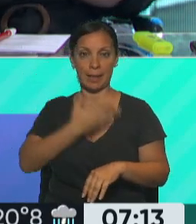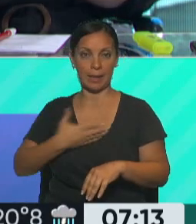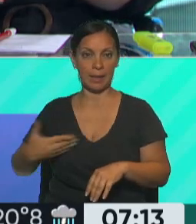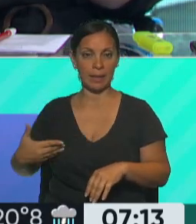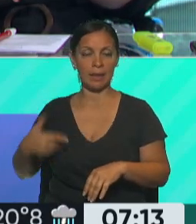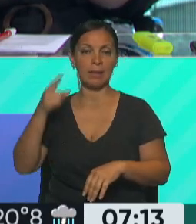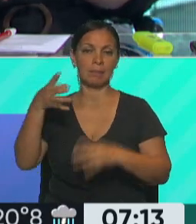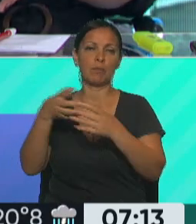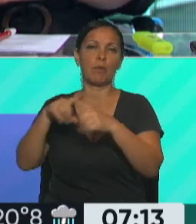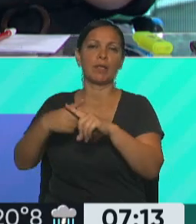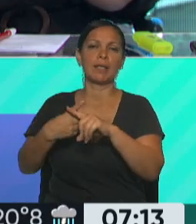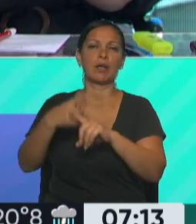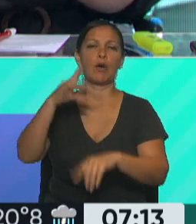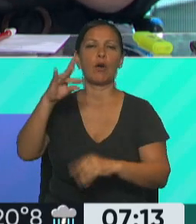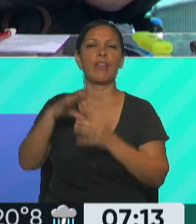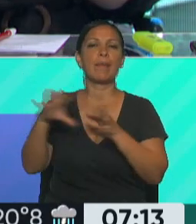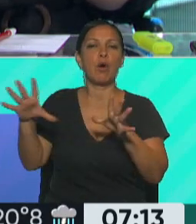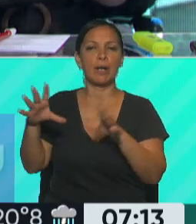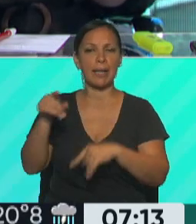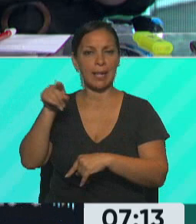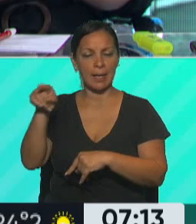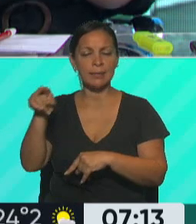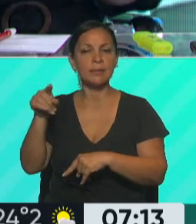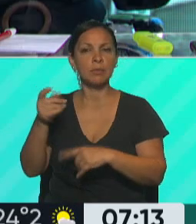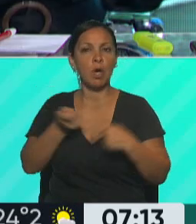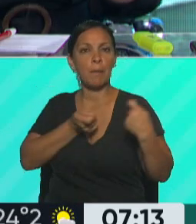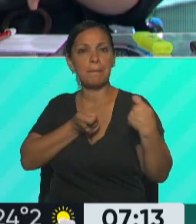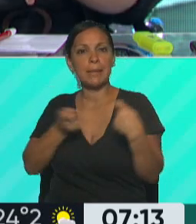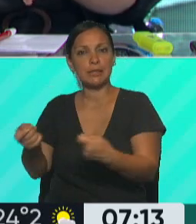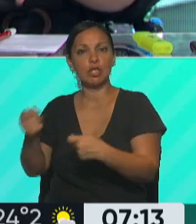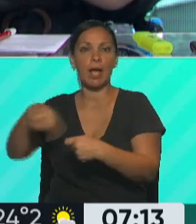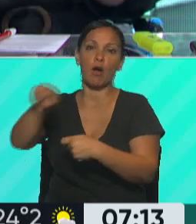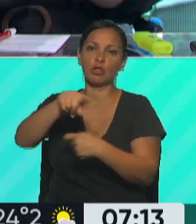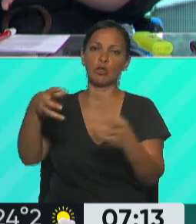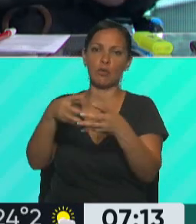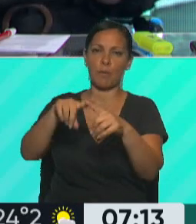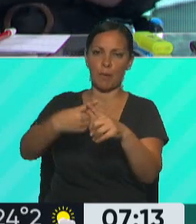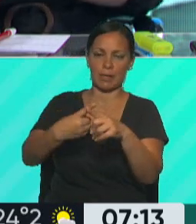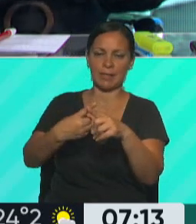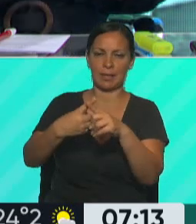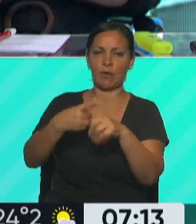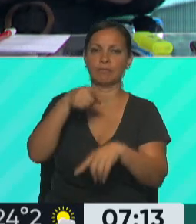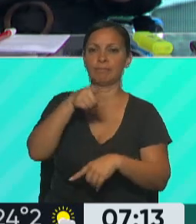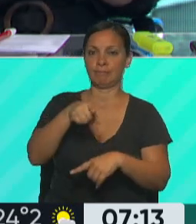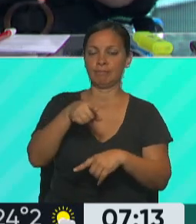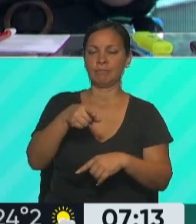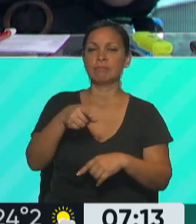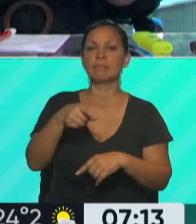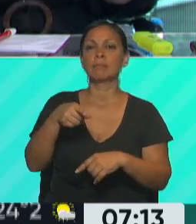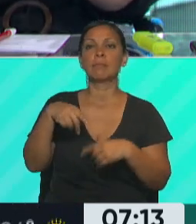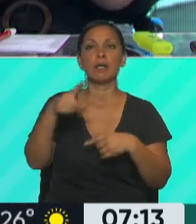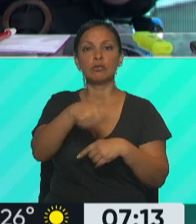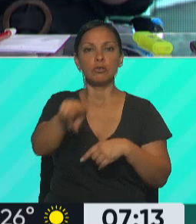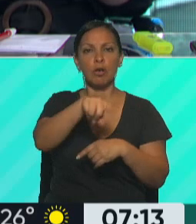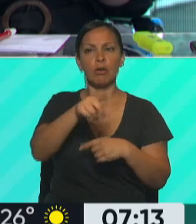presiones por parte de los republicanos que están utilizando justamente la cuestión de la frontera entre México y Estados Unidos